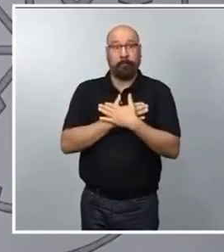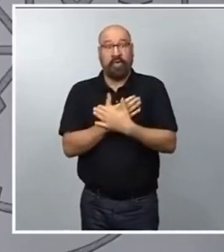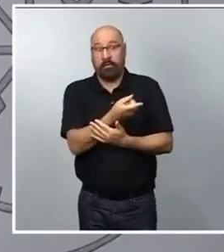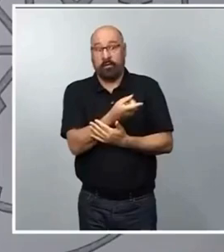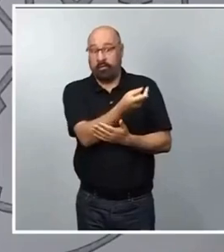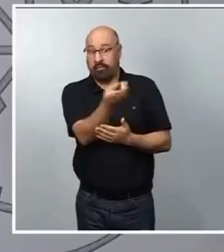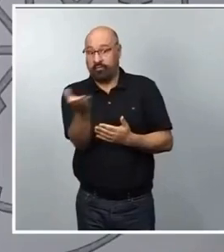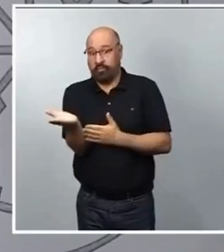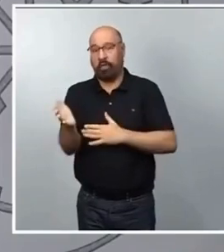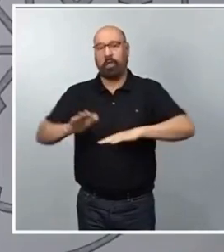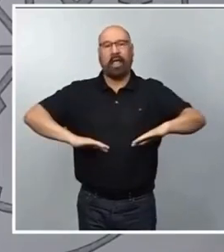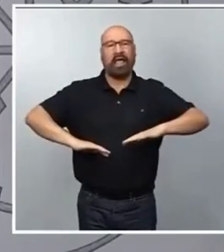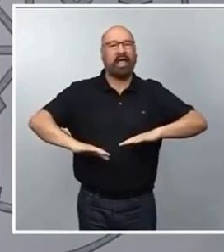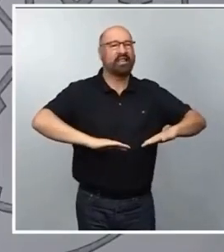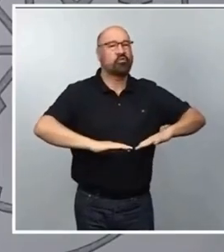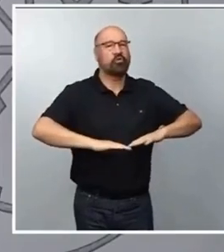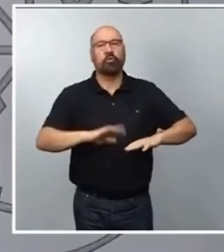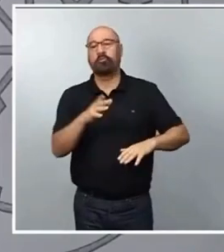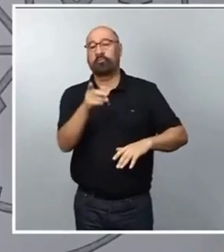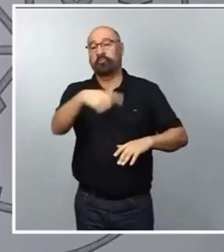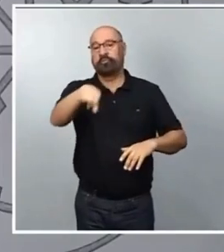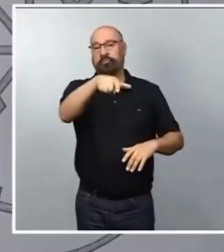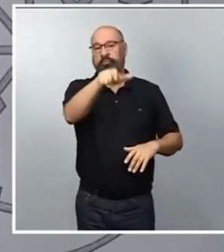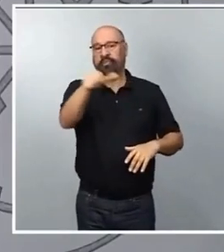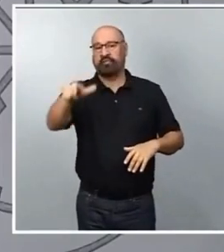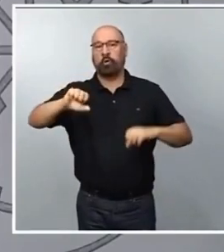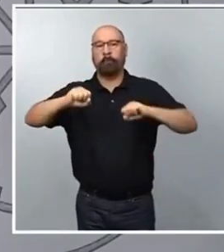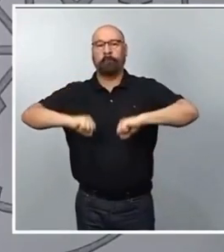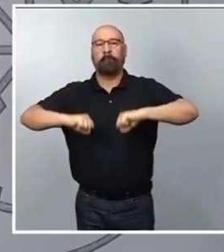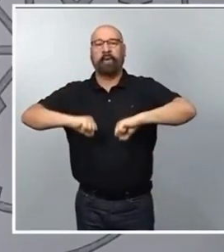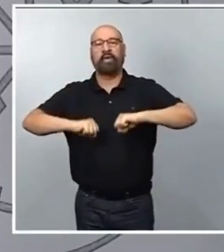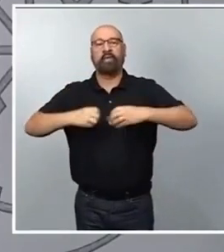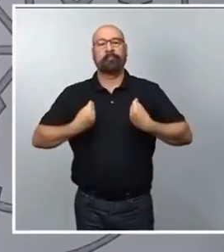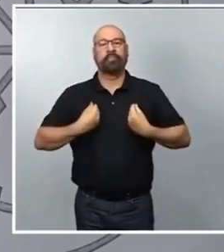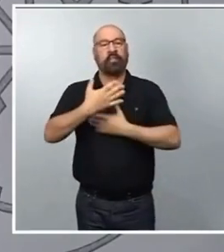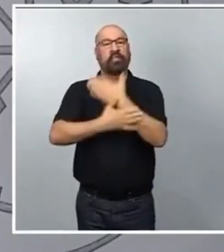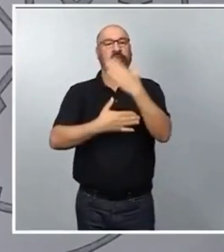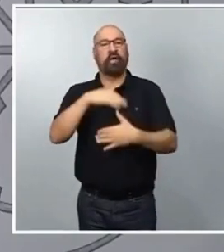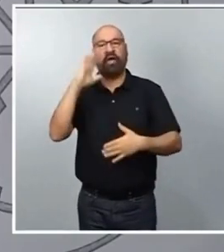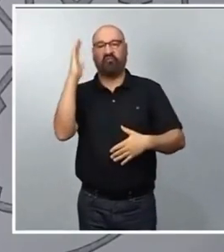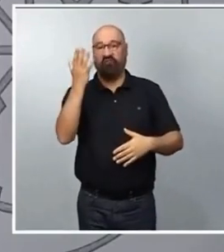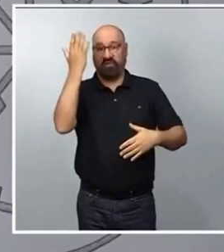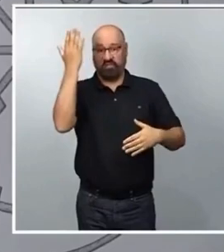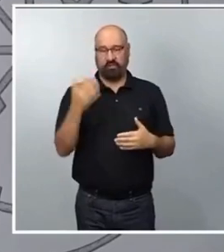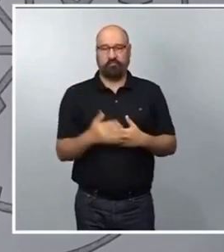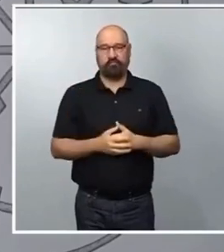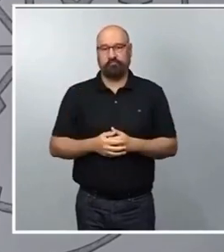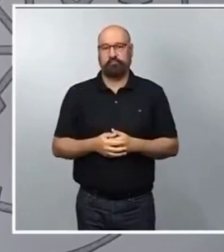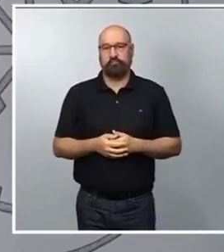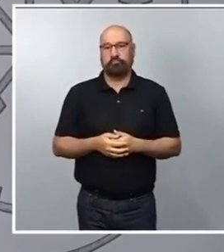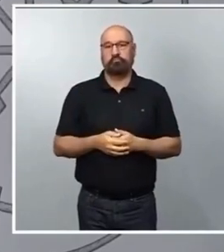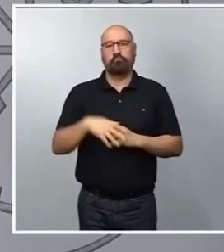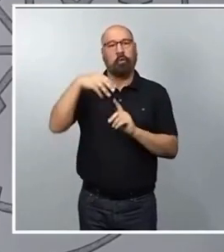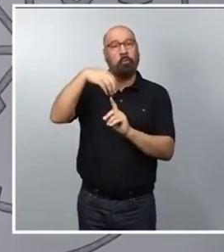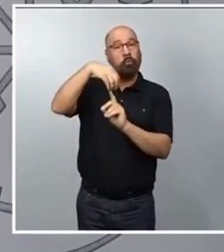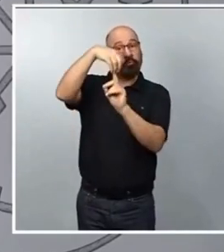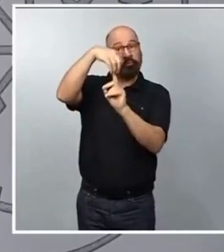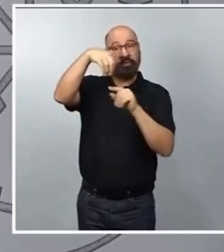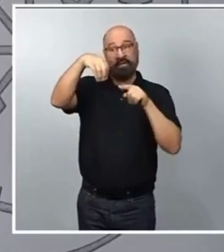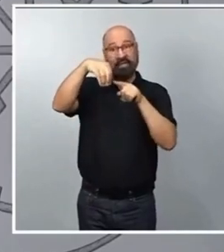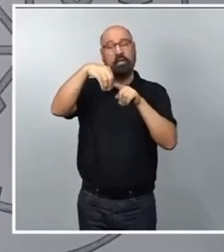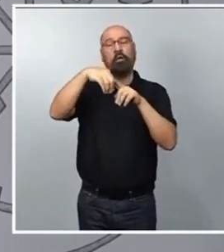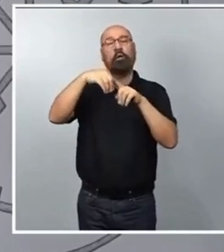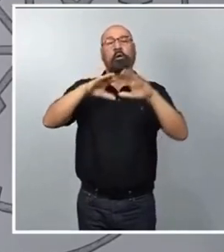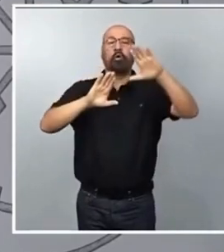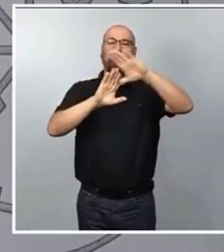cualquier actuación que afecte al derecho a la vida de una persona con discapacidad sobre la cual la comunidad autónoma ostenta las